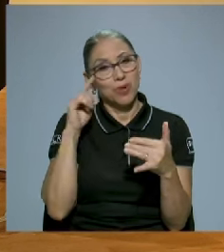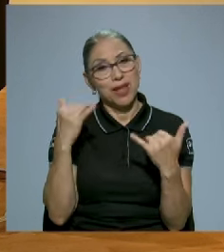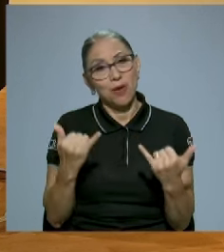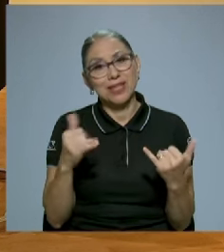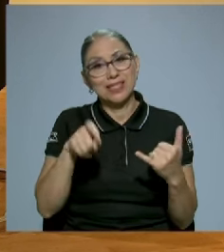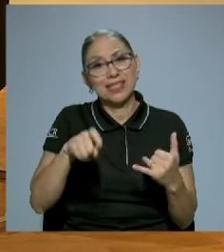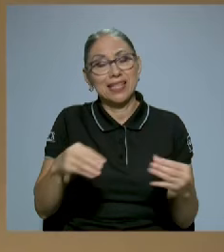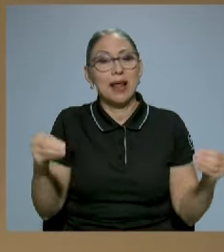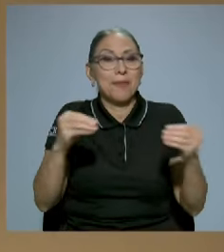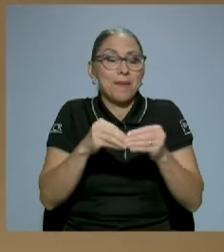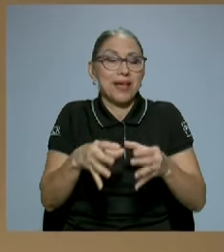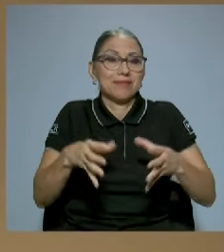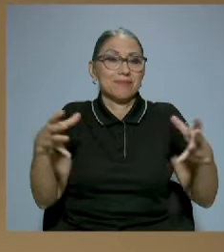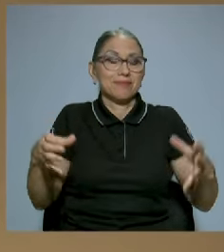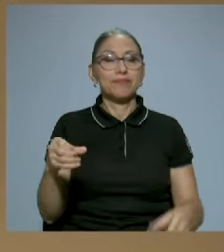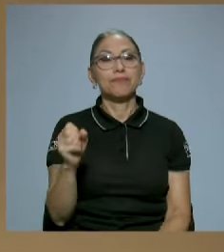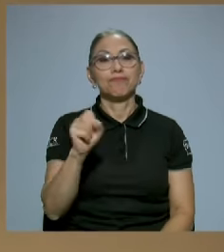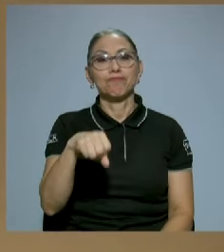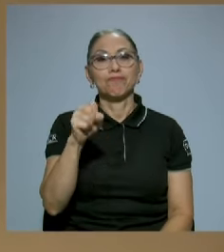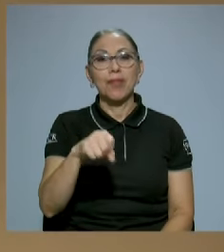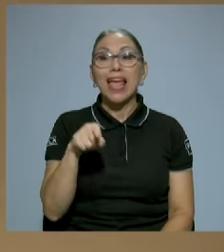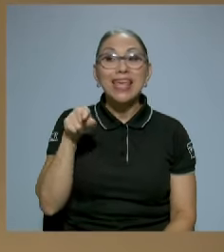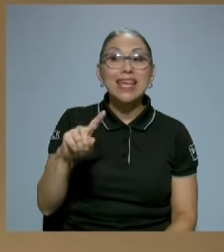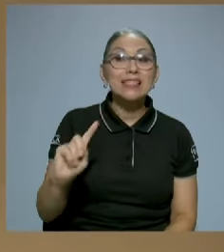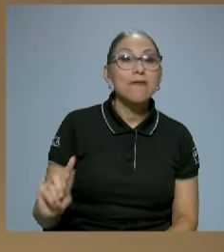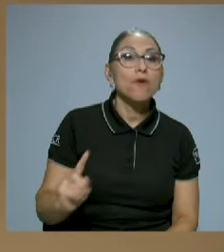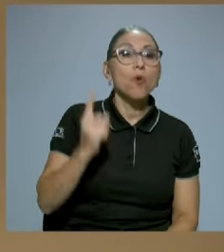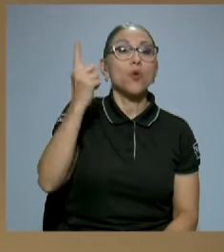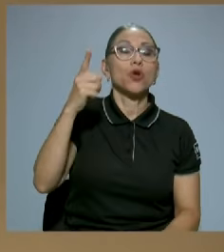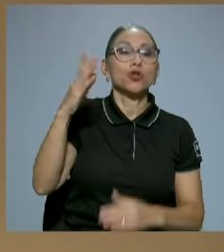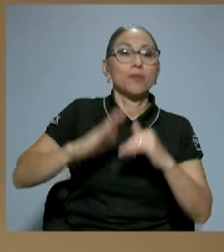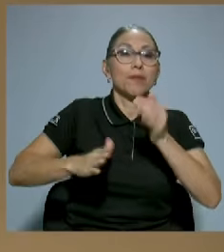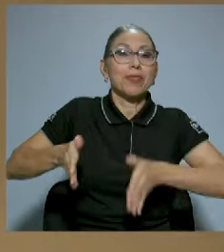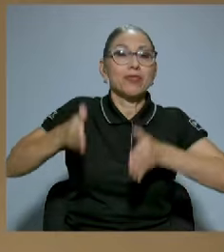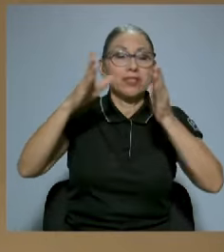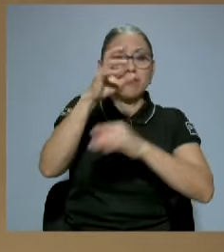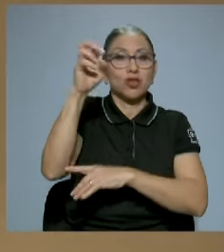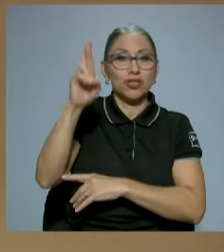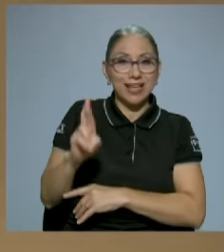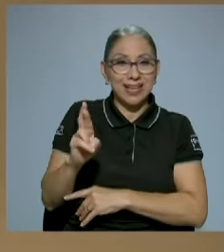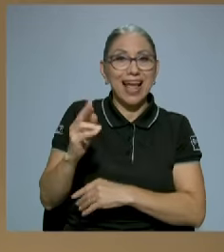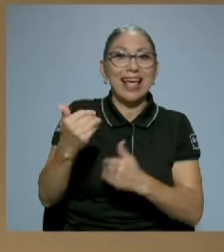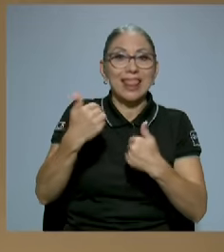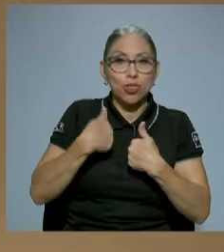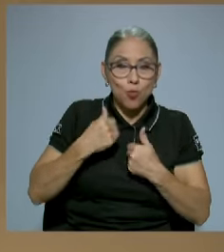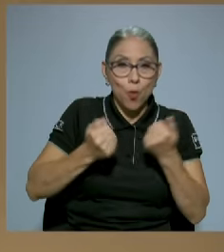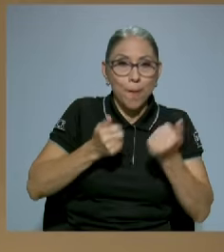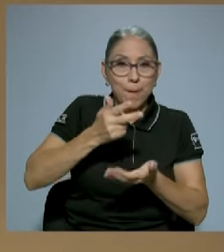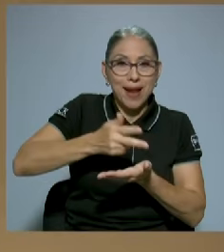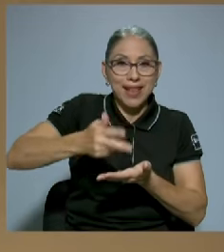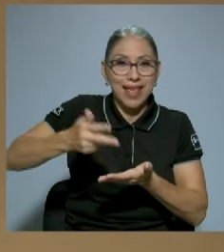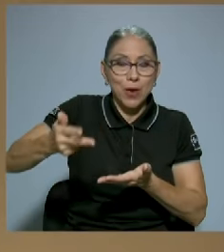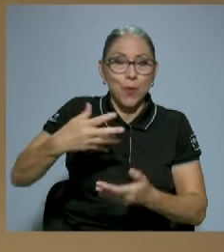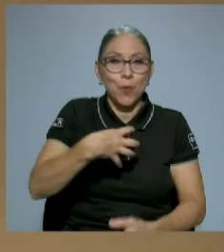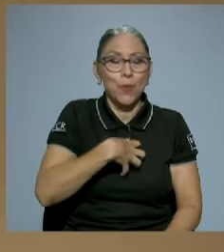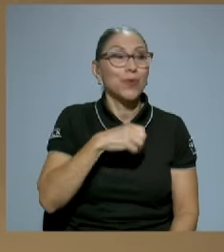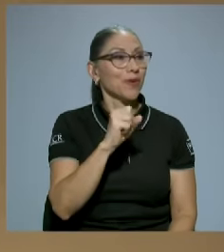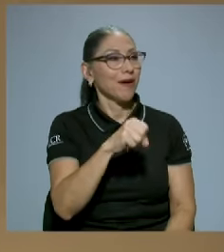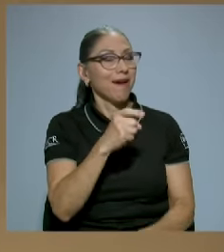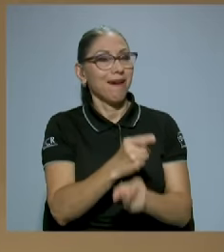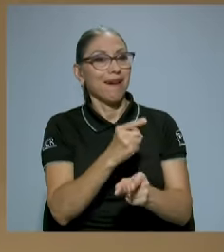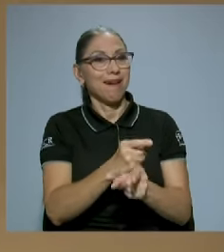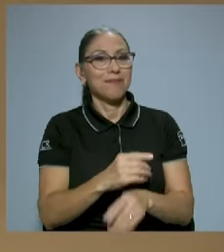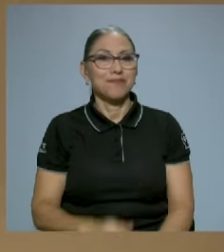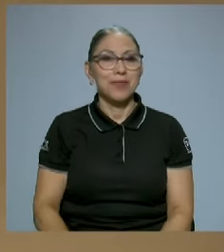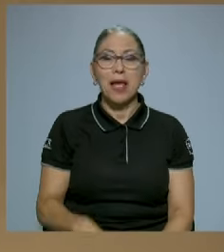Y ese fue uno de los primeros edificios en Costa Rica que tuvo... Parqueo. Exactamente. Propio. De